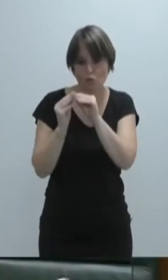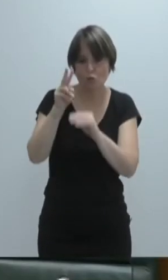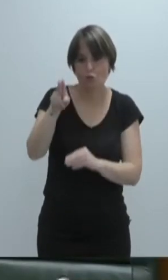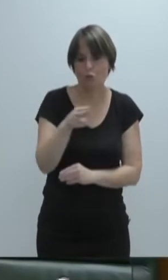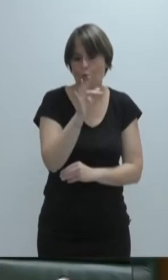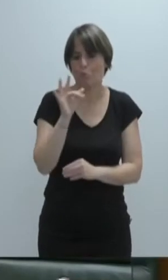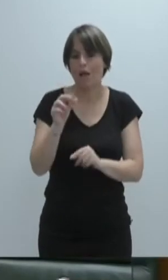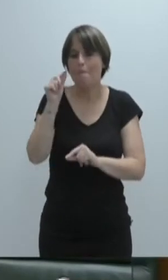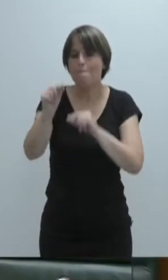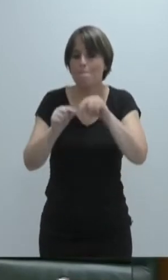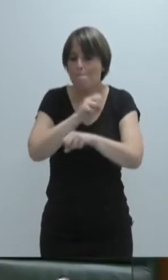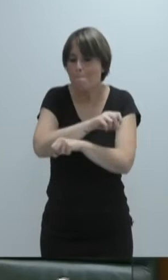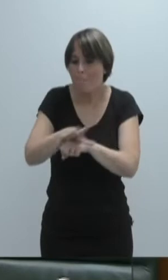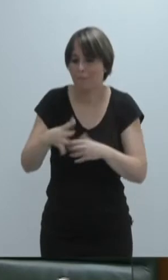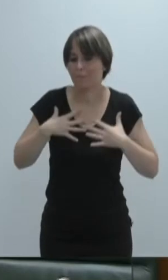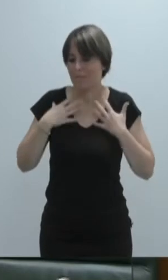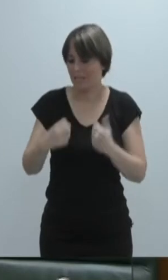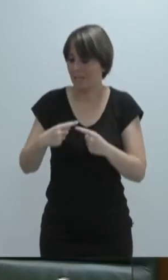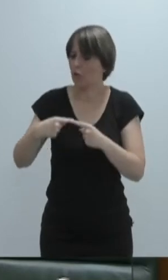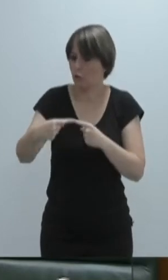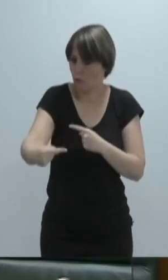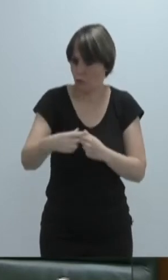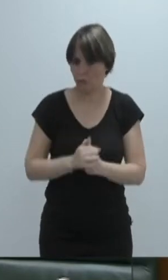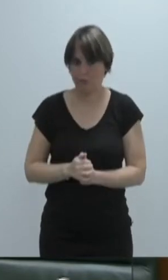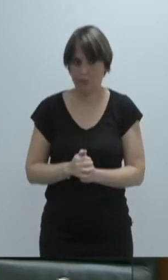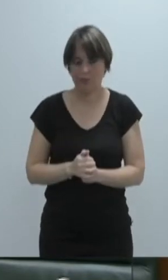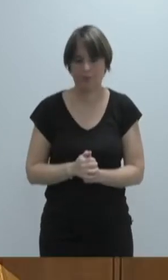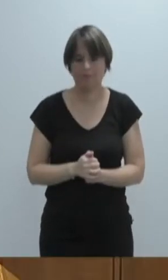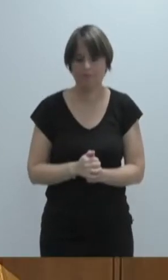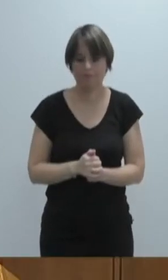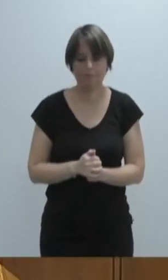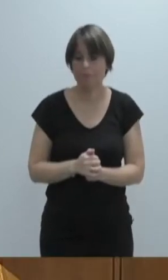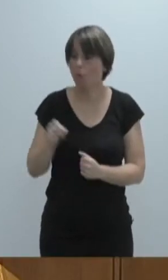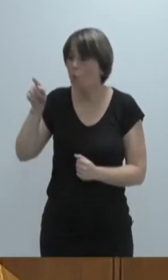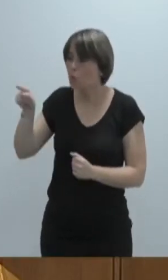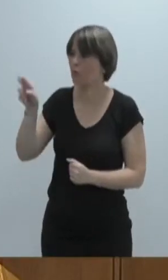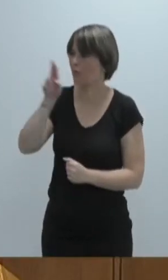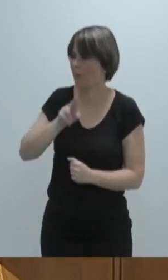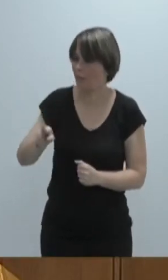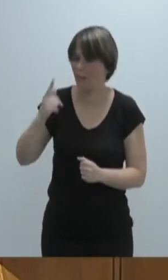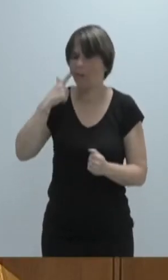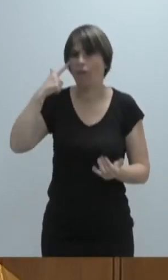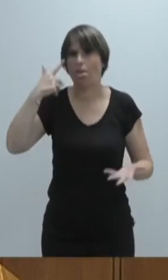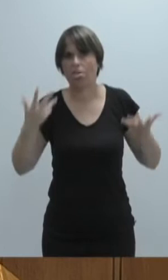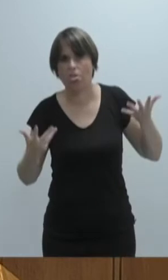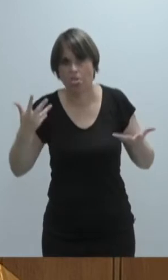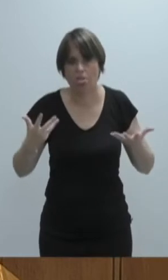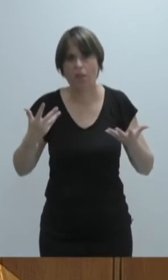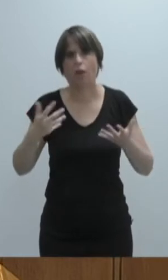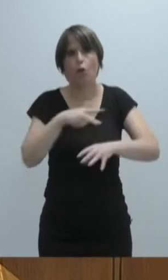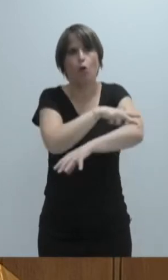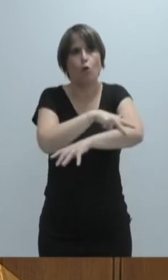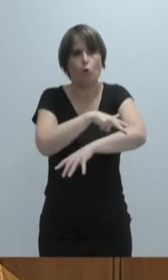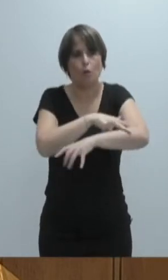la pandemia sanitaria y sus consecuencias. Usted insiste en hablar de desconcierto y división en el Gobierno vasco cuando, en